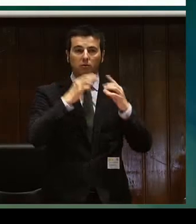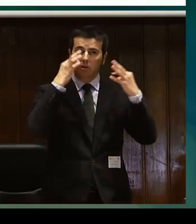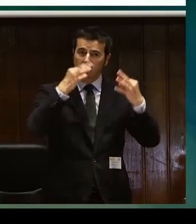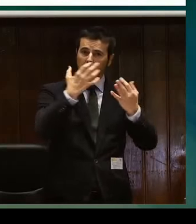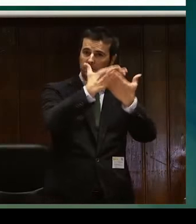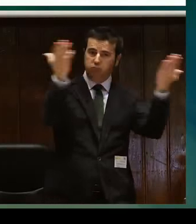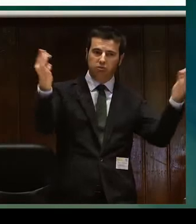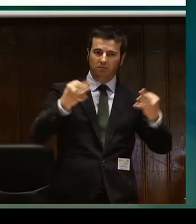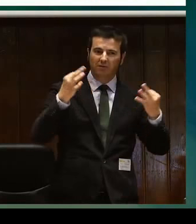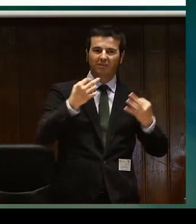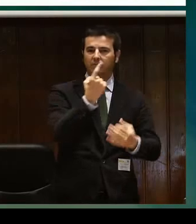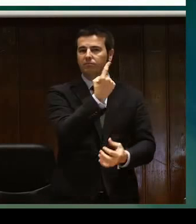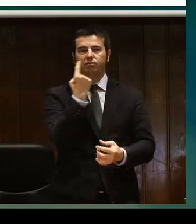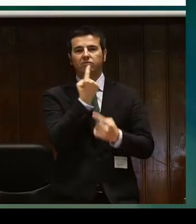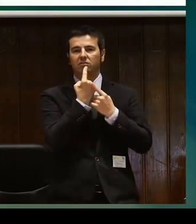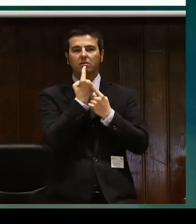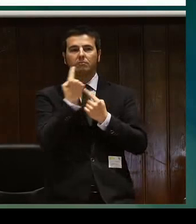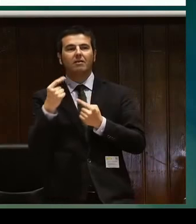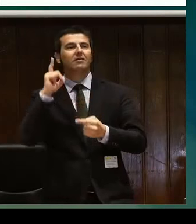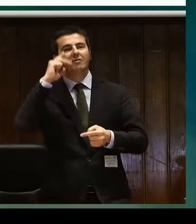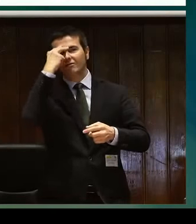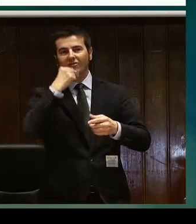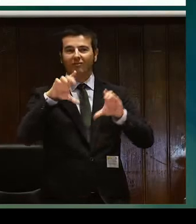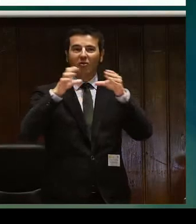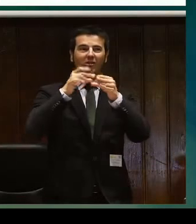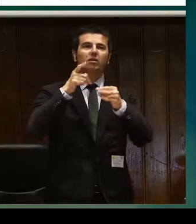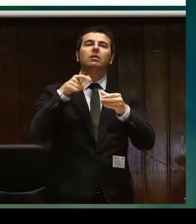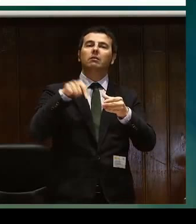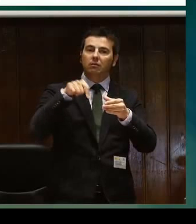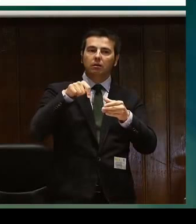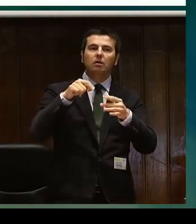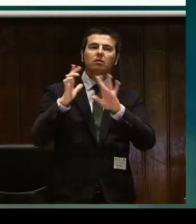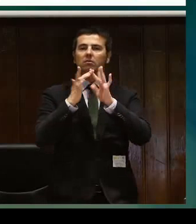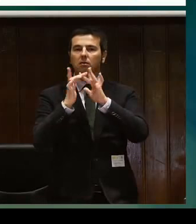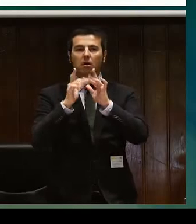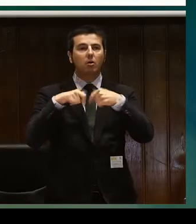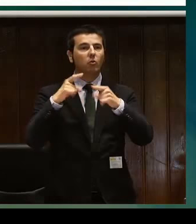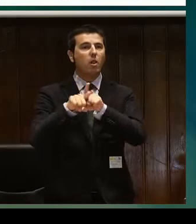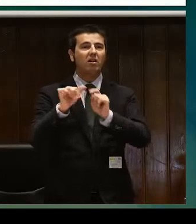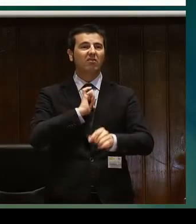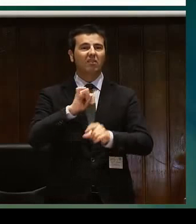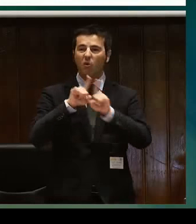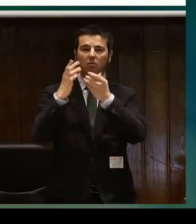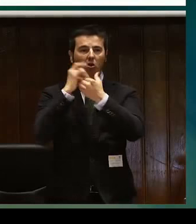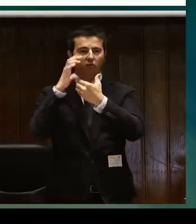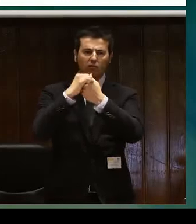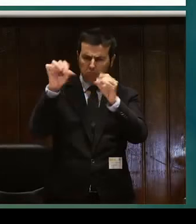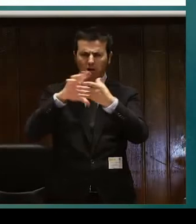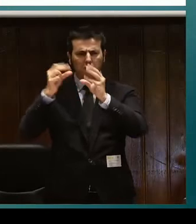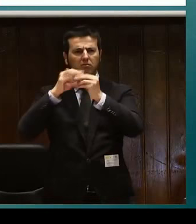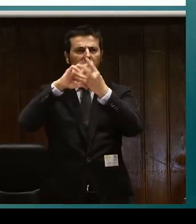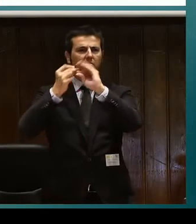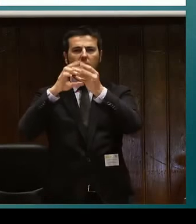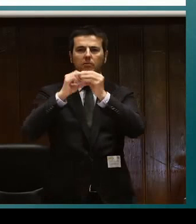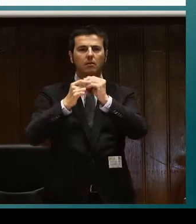tiene que pedir que le guíen o que le hablen en lengua de signos táctil y a lo mejor esto crea un aislamiento.